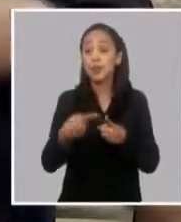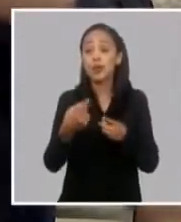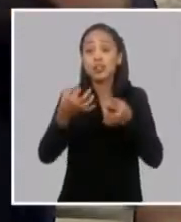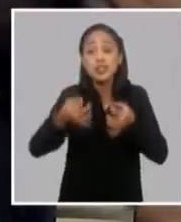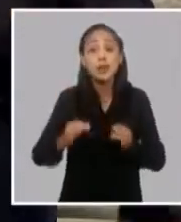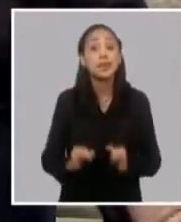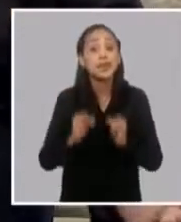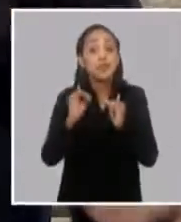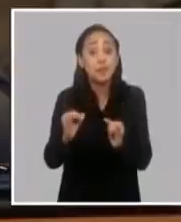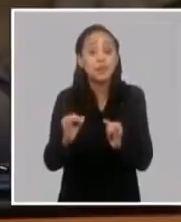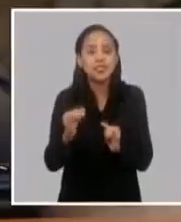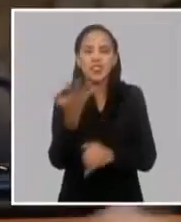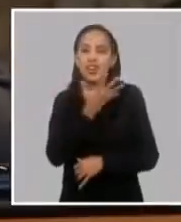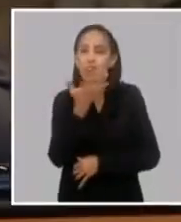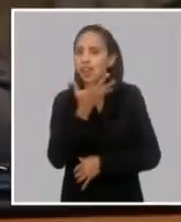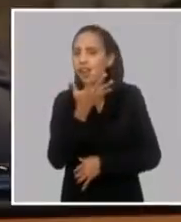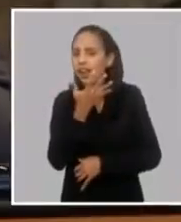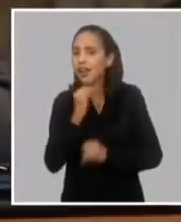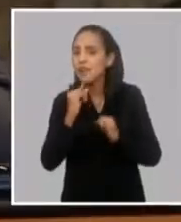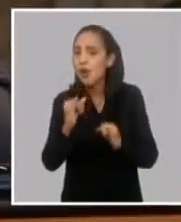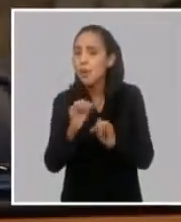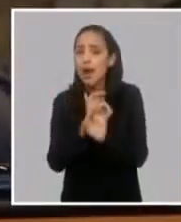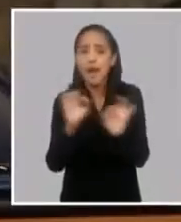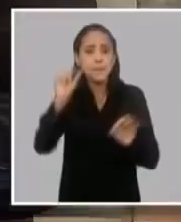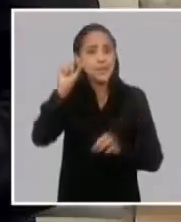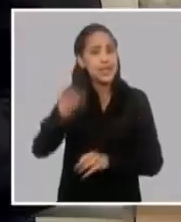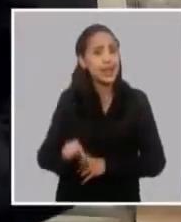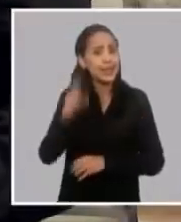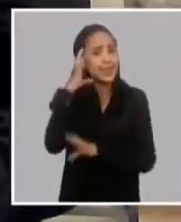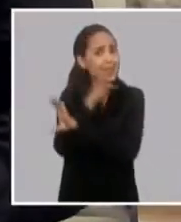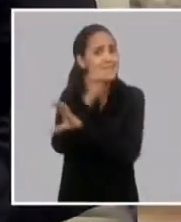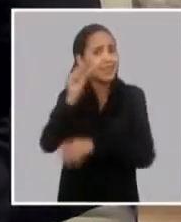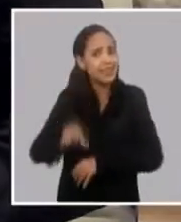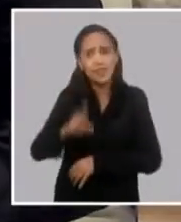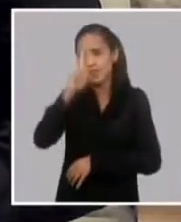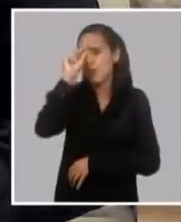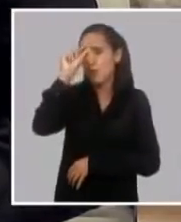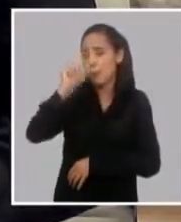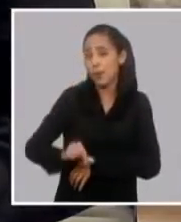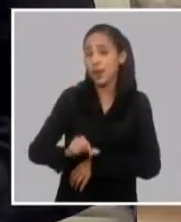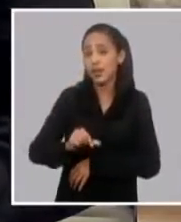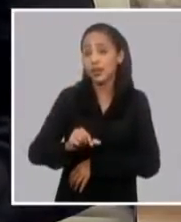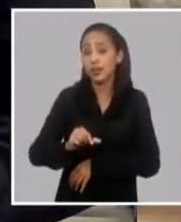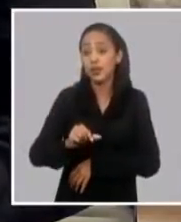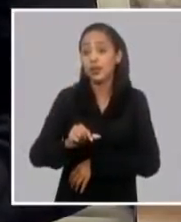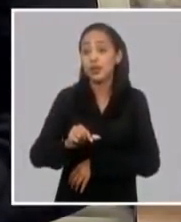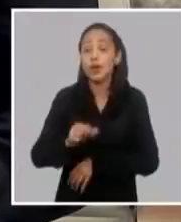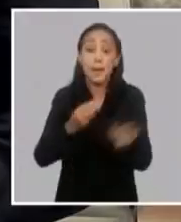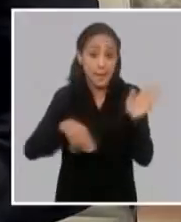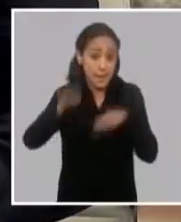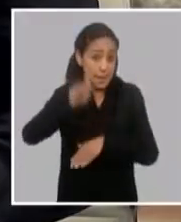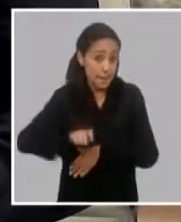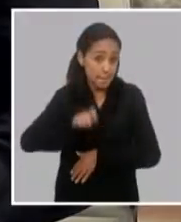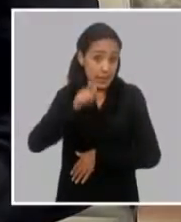información la dan los expertos, los científicos, los protagonistas y el propio Ministro de Salud.